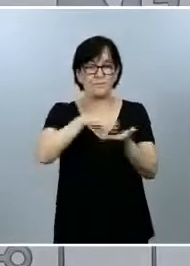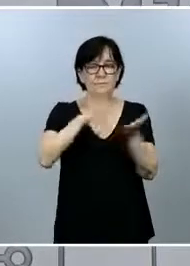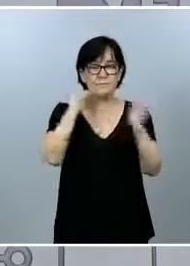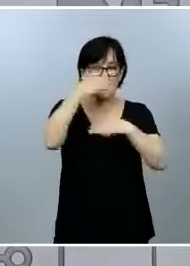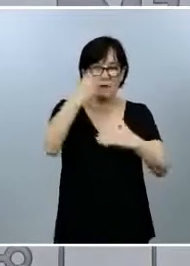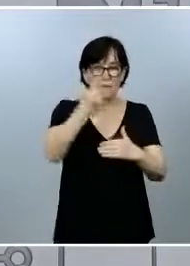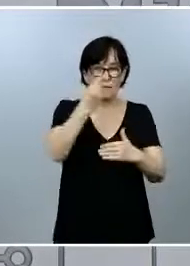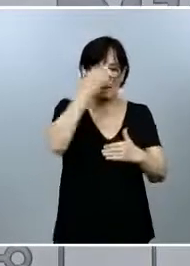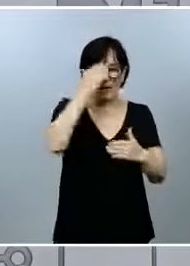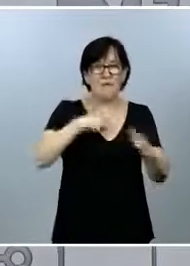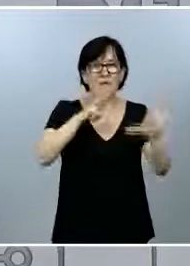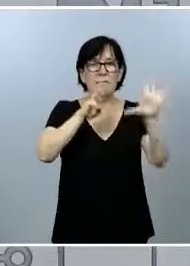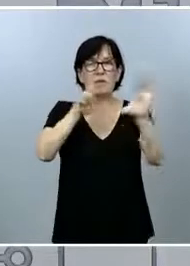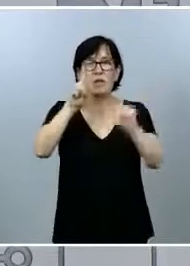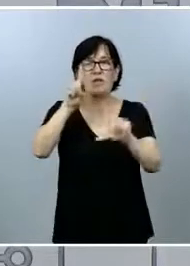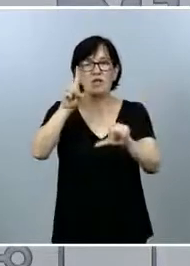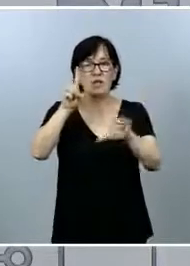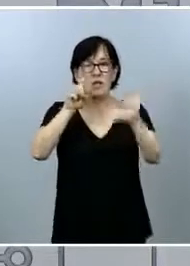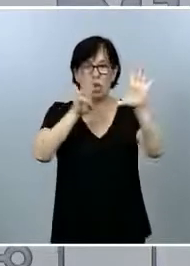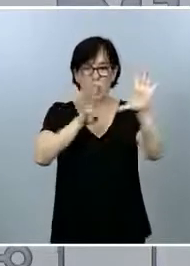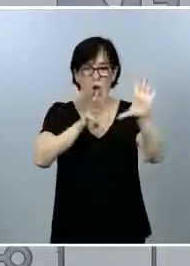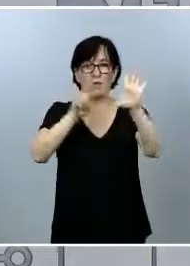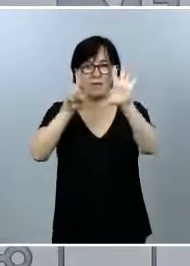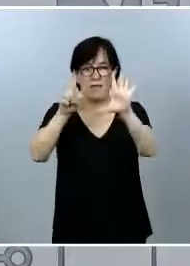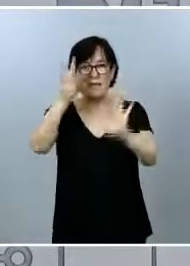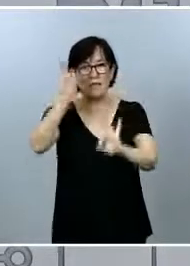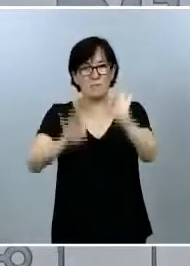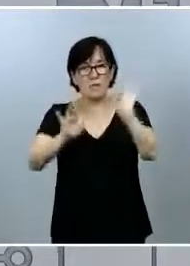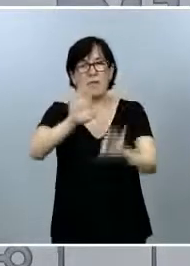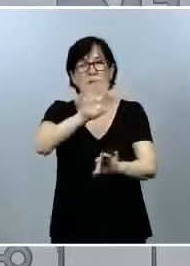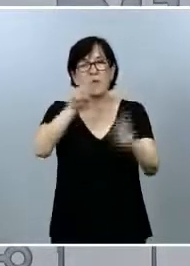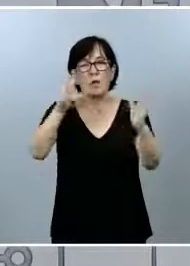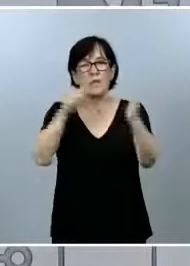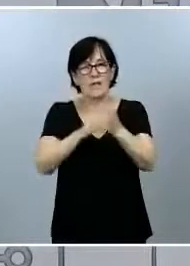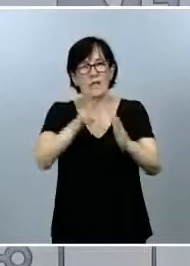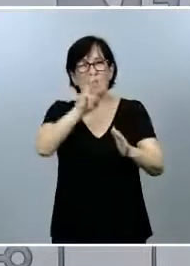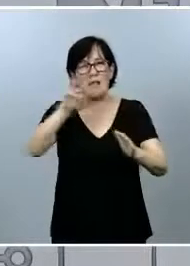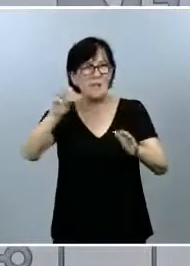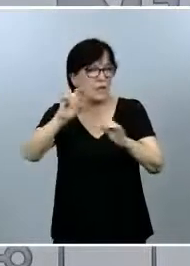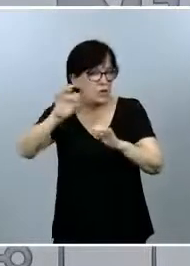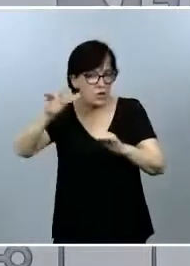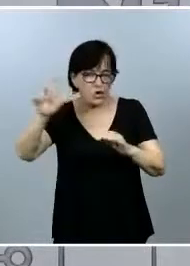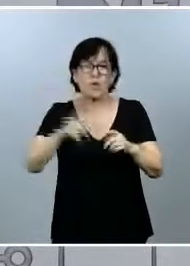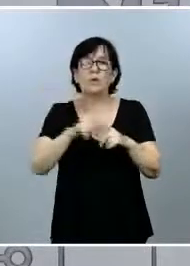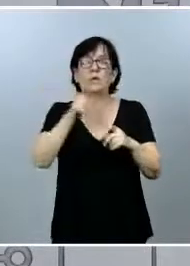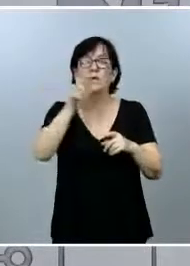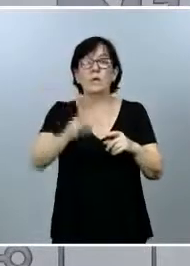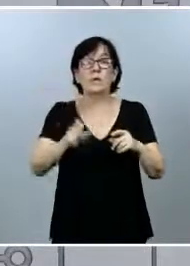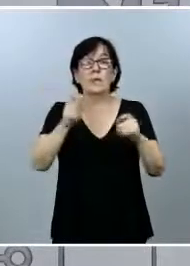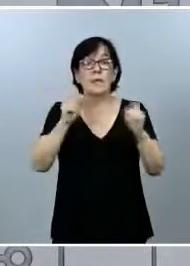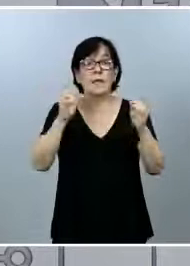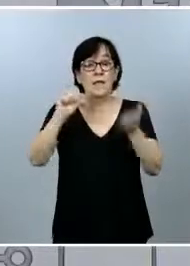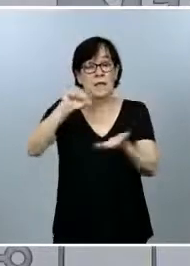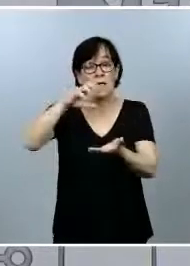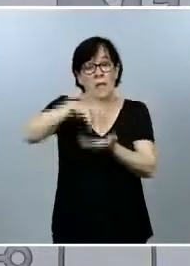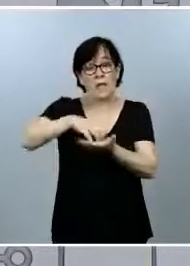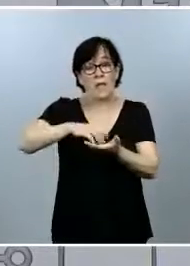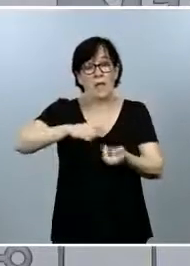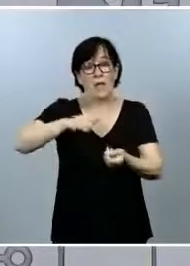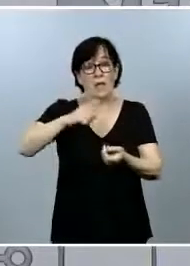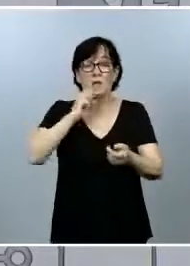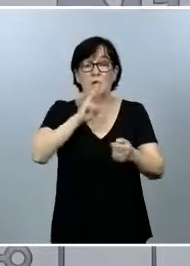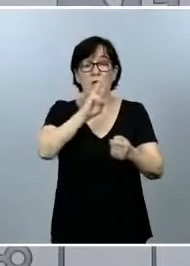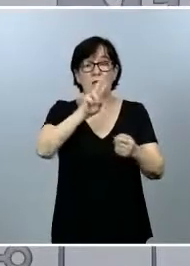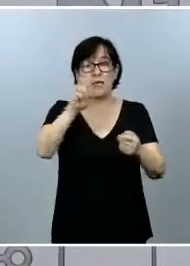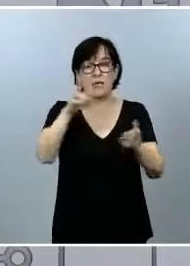conseguido hacer al 86% de esos 57.300 y pico casos y en atención hospitalaria, perdón, de los 32